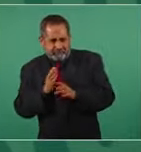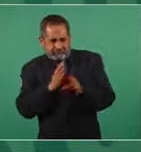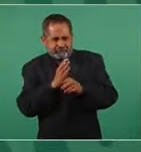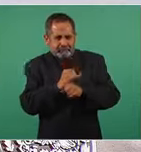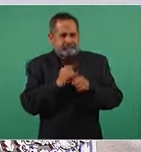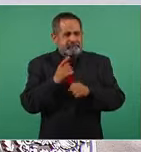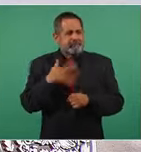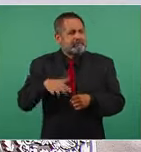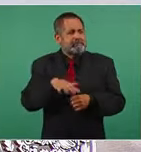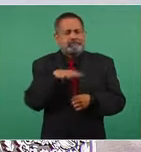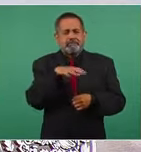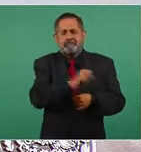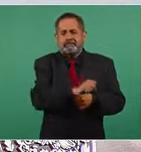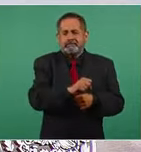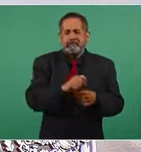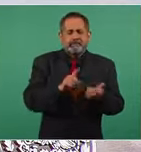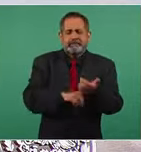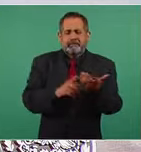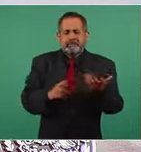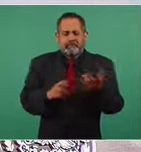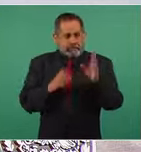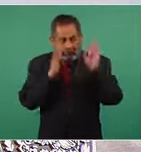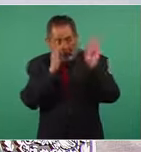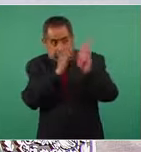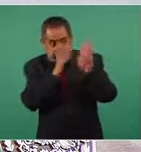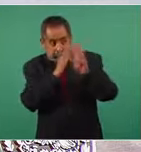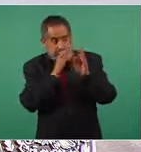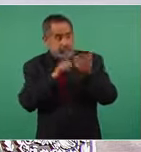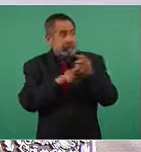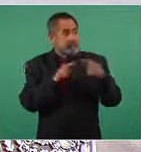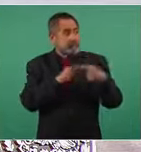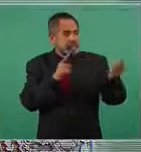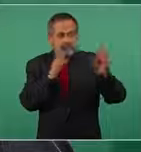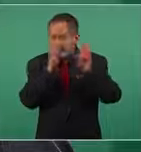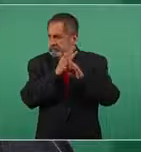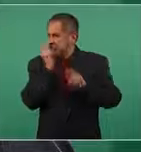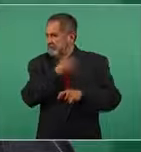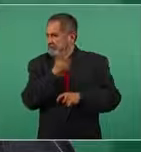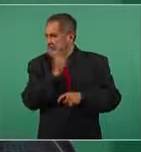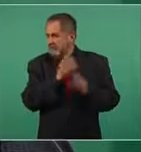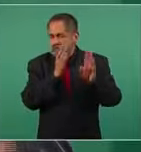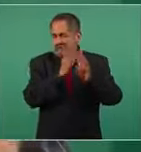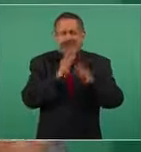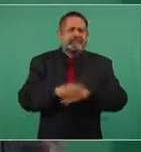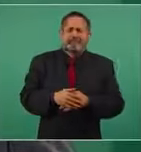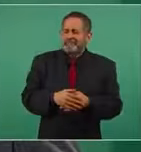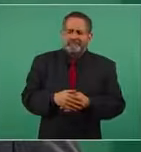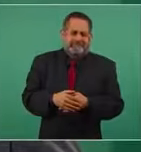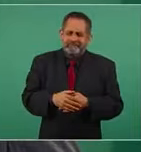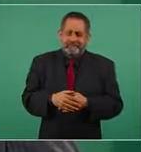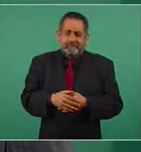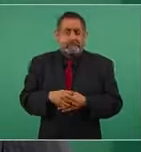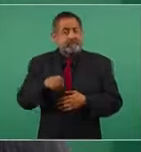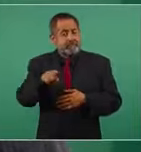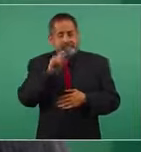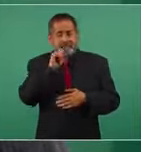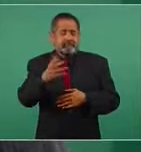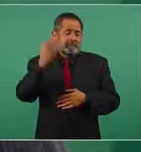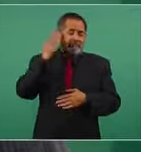perseguir y espiar a opositores nosotros padecimos de eso